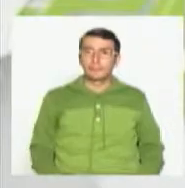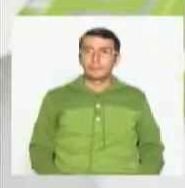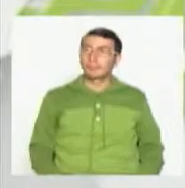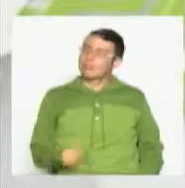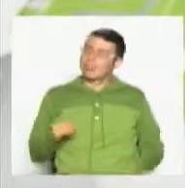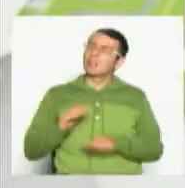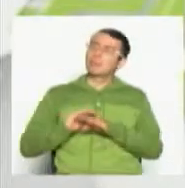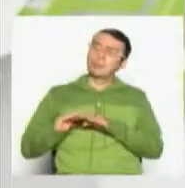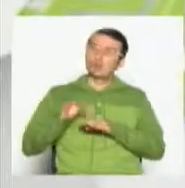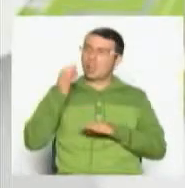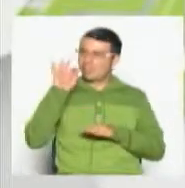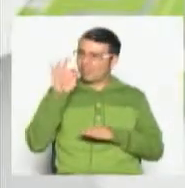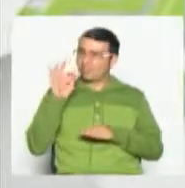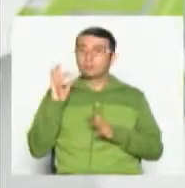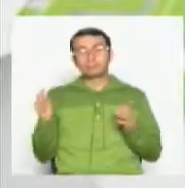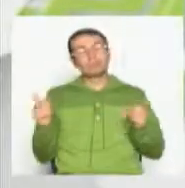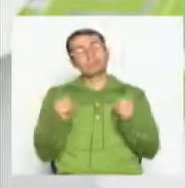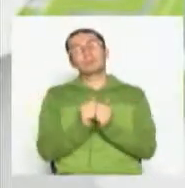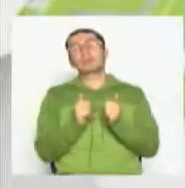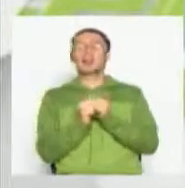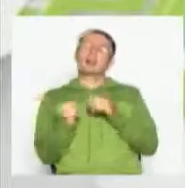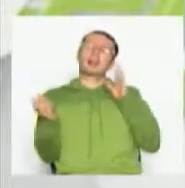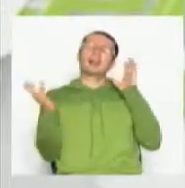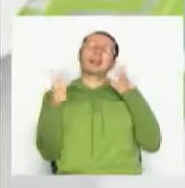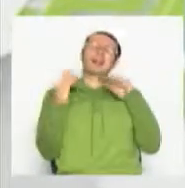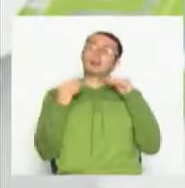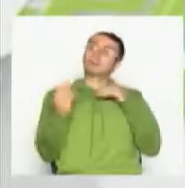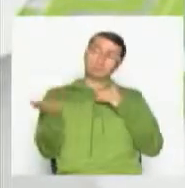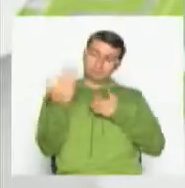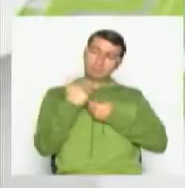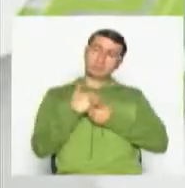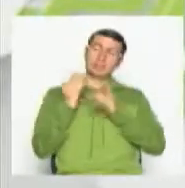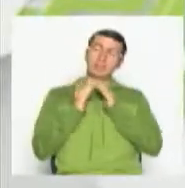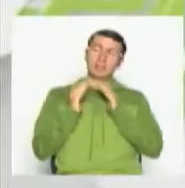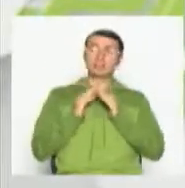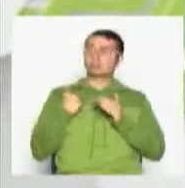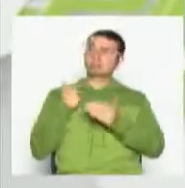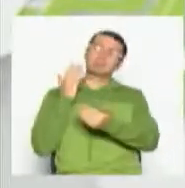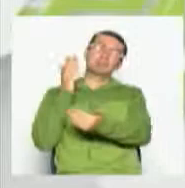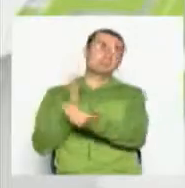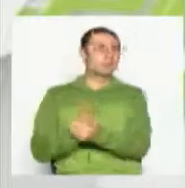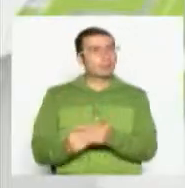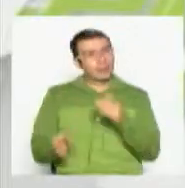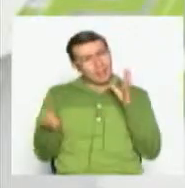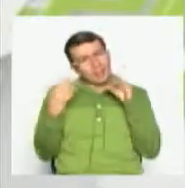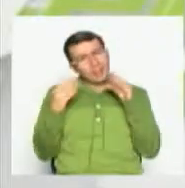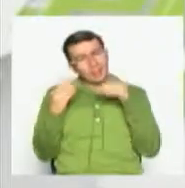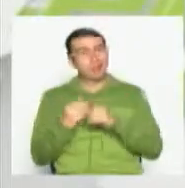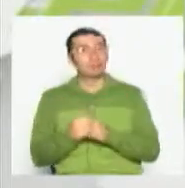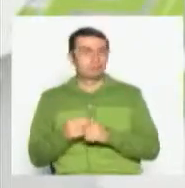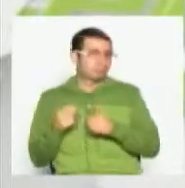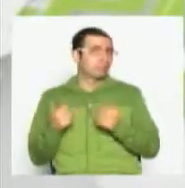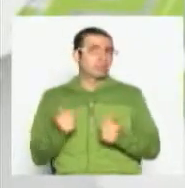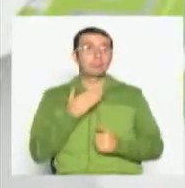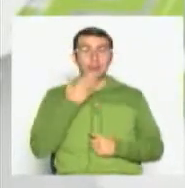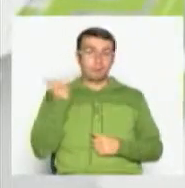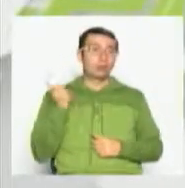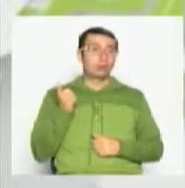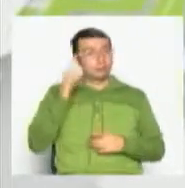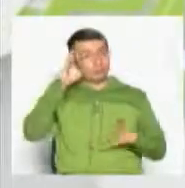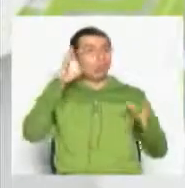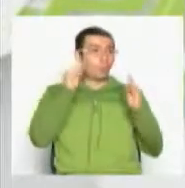invitar a tomar un café, tomarnos un refresco, ir a la casa, yo voy a la tuya, pero simplemente que acorte distancias, ¿cierto?